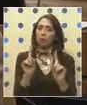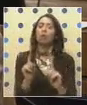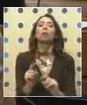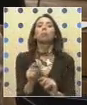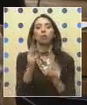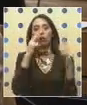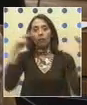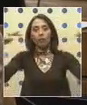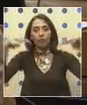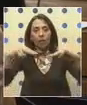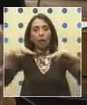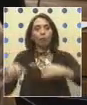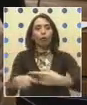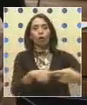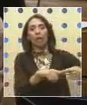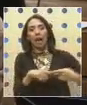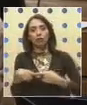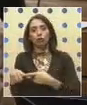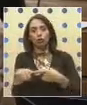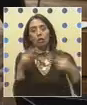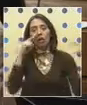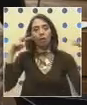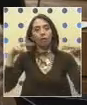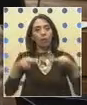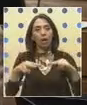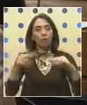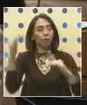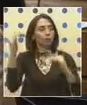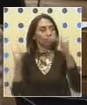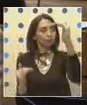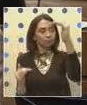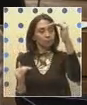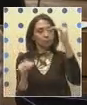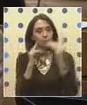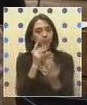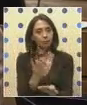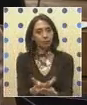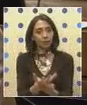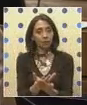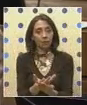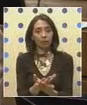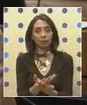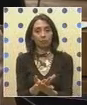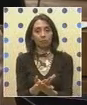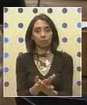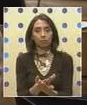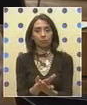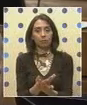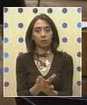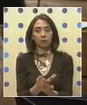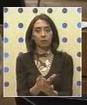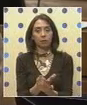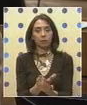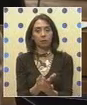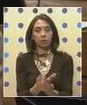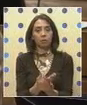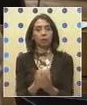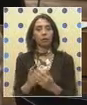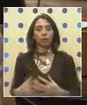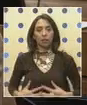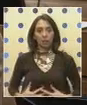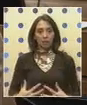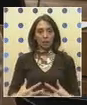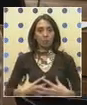miremos a la sociedad. Miremos la enorme brecha, la inequidad que se está produciendo en los embarazos